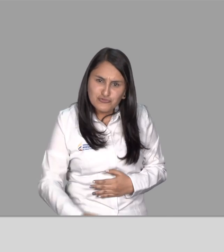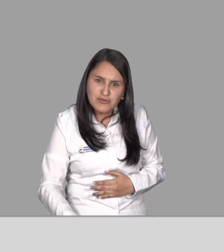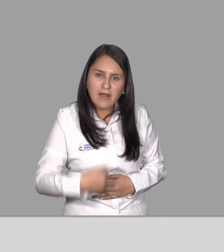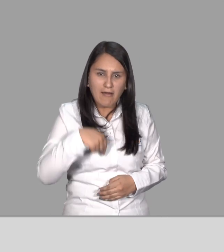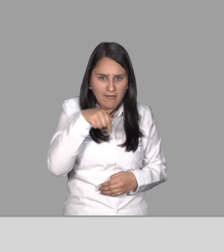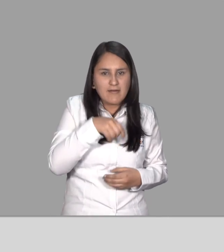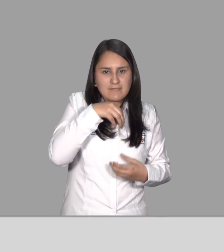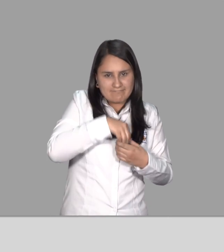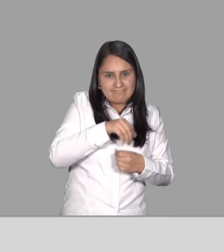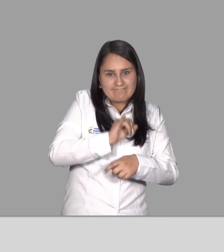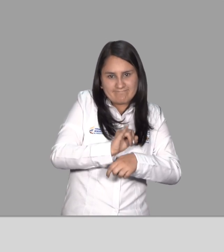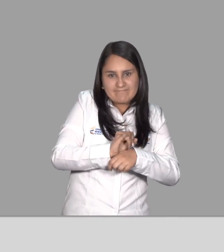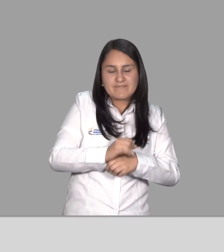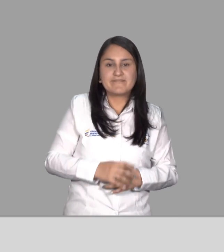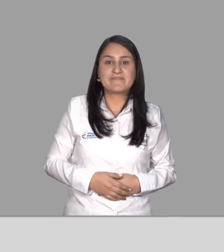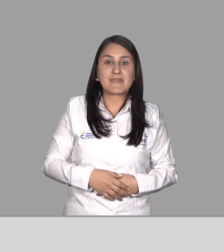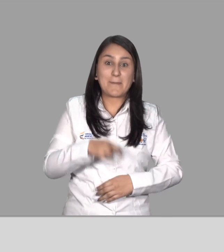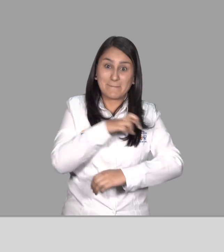noveno